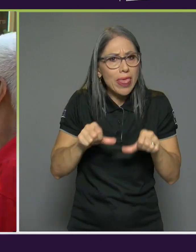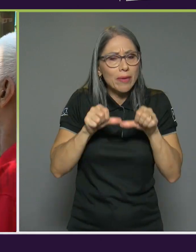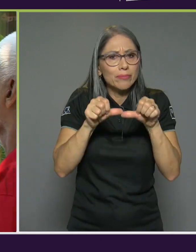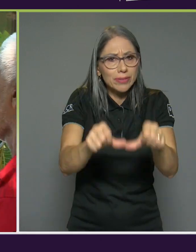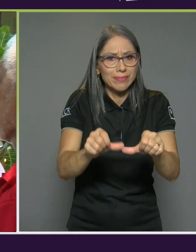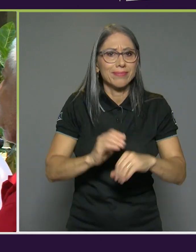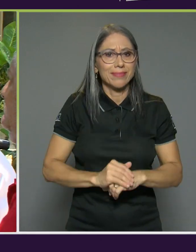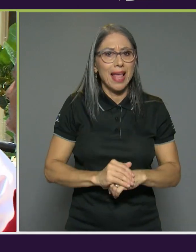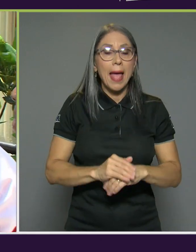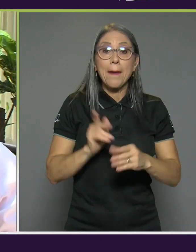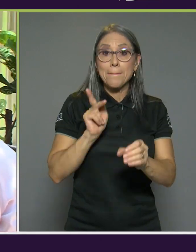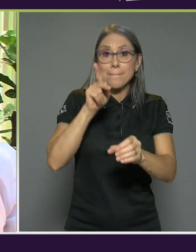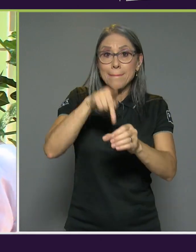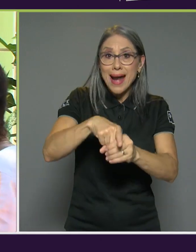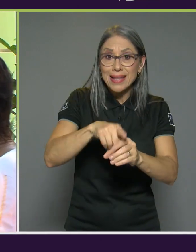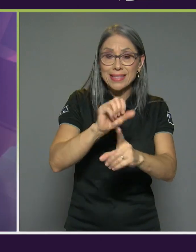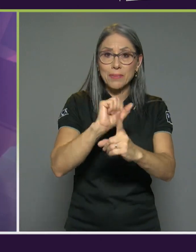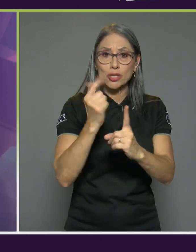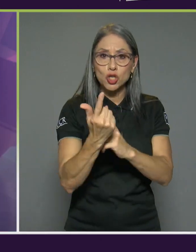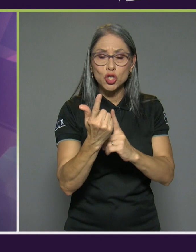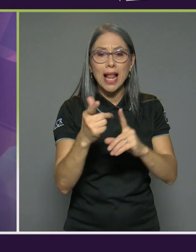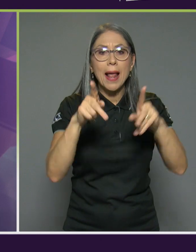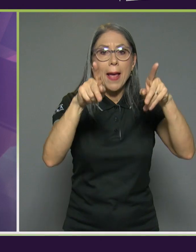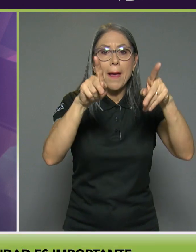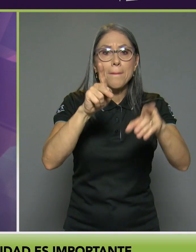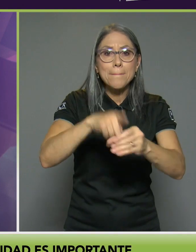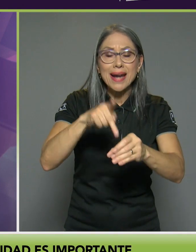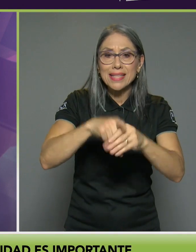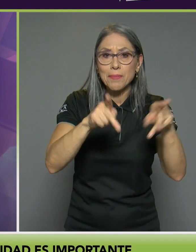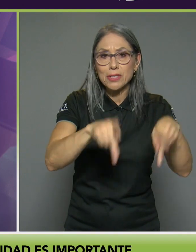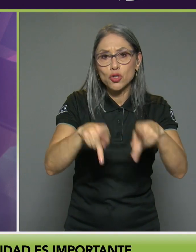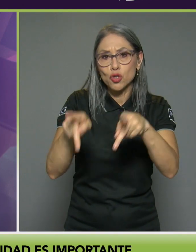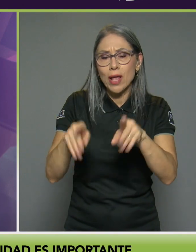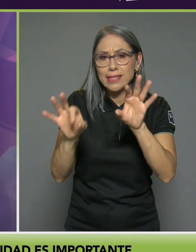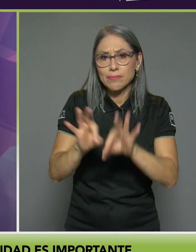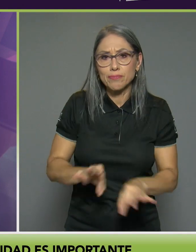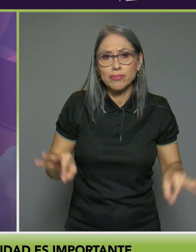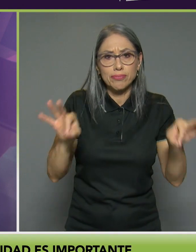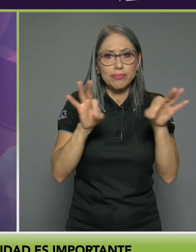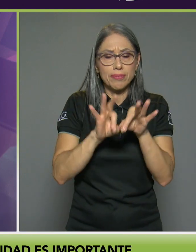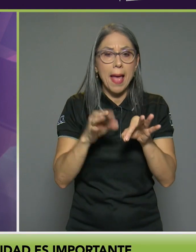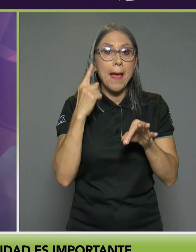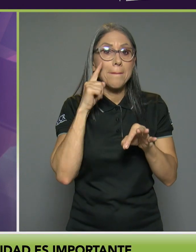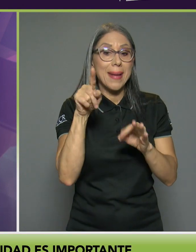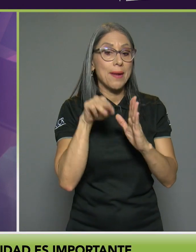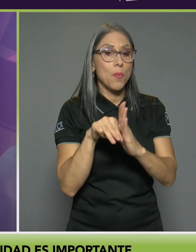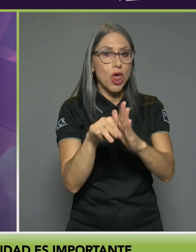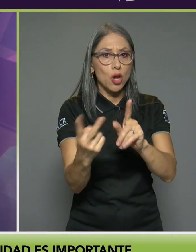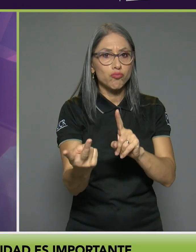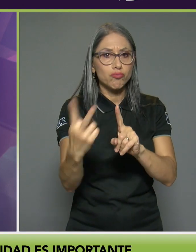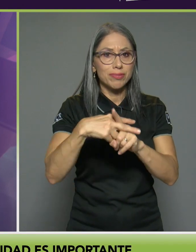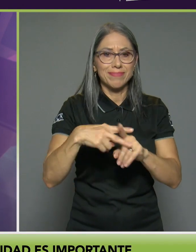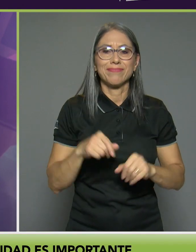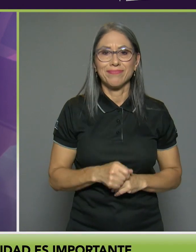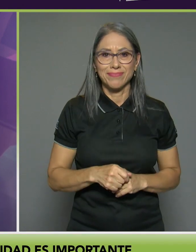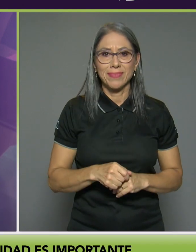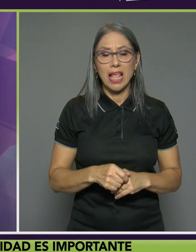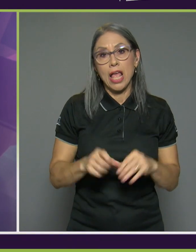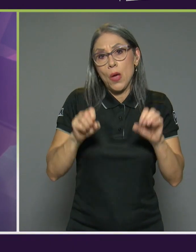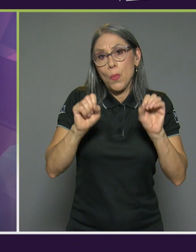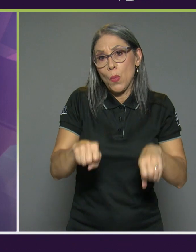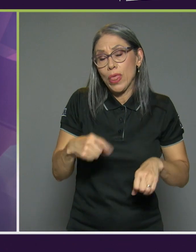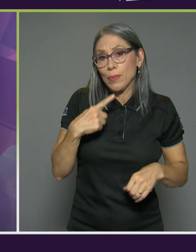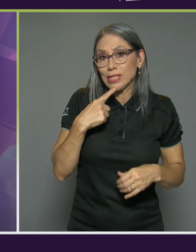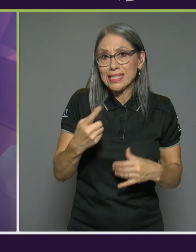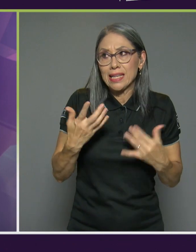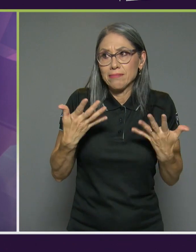participación ciudadana es vital para poder implementar ese modelo bien lo podemos decir podemos tener un marco